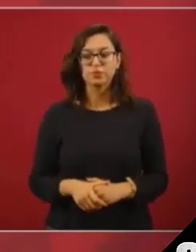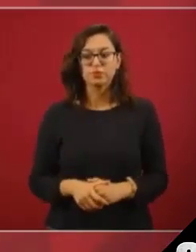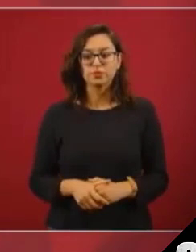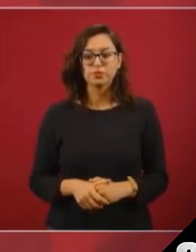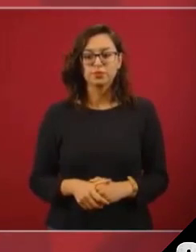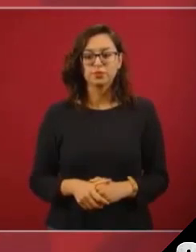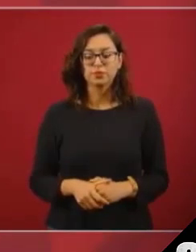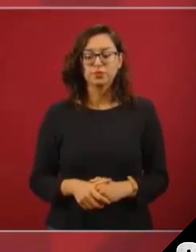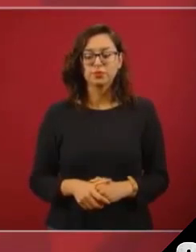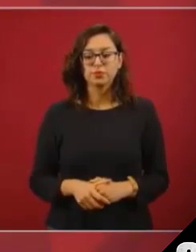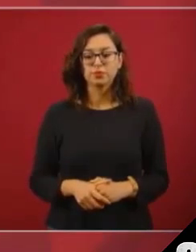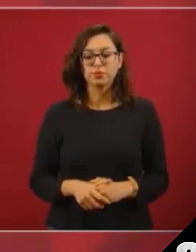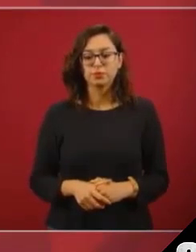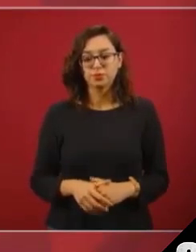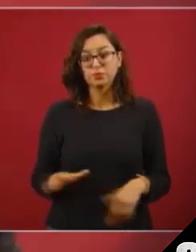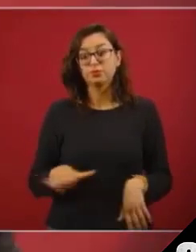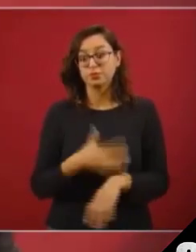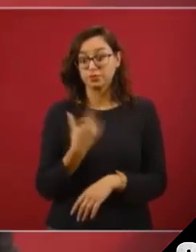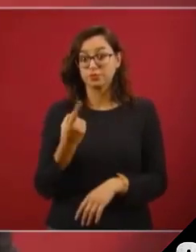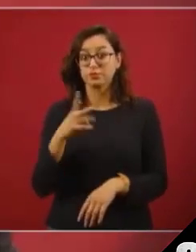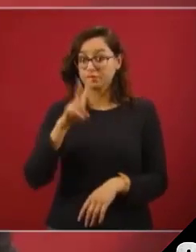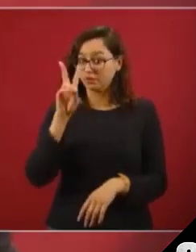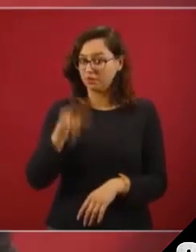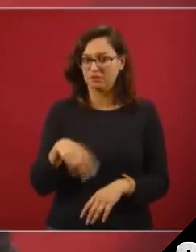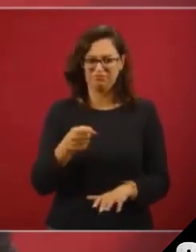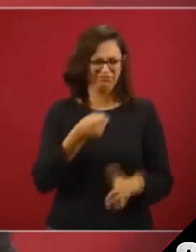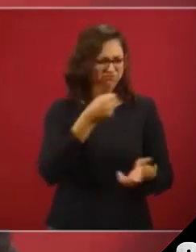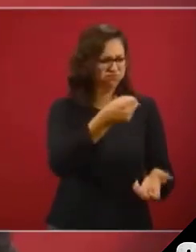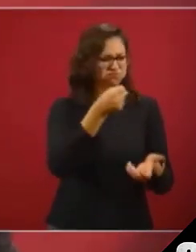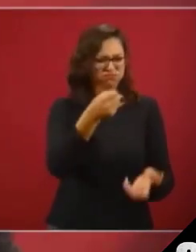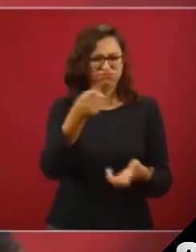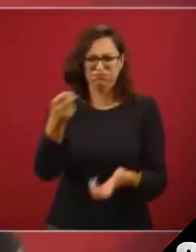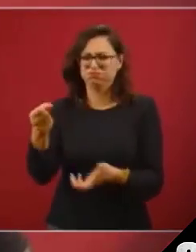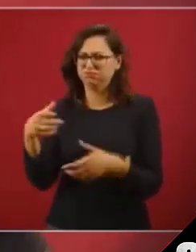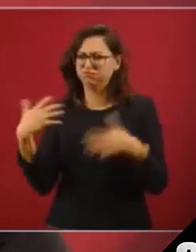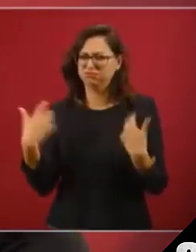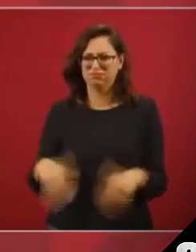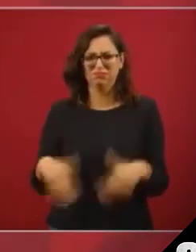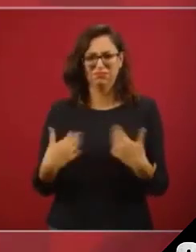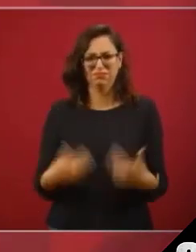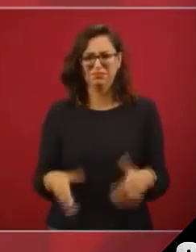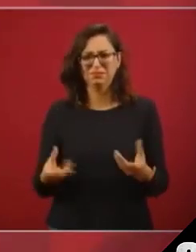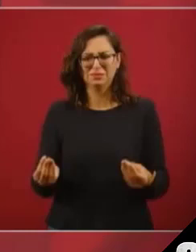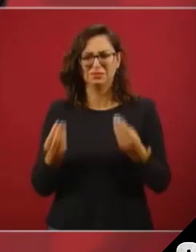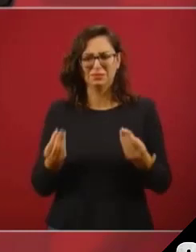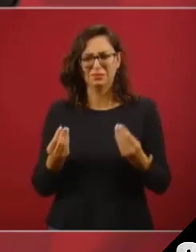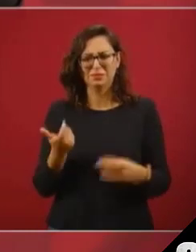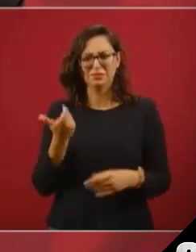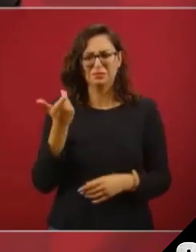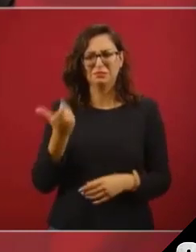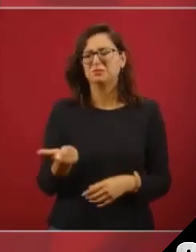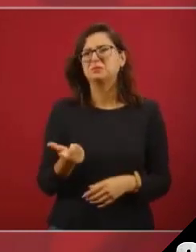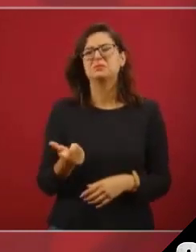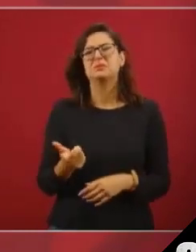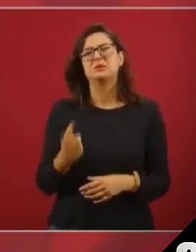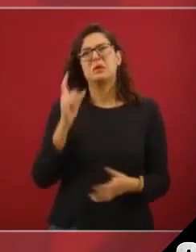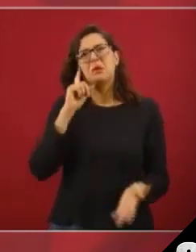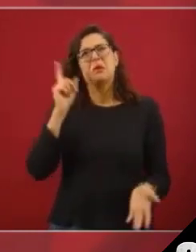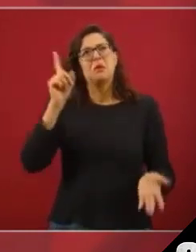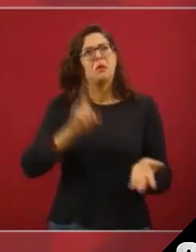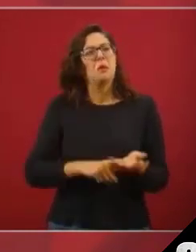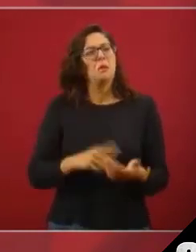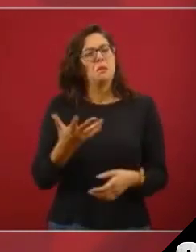porque sí es bastante dinero, son como cinco mil